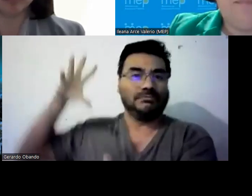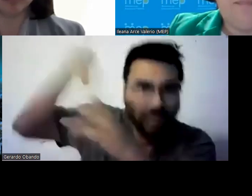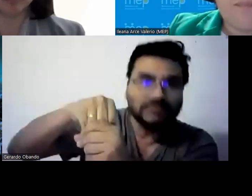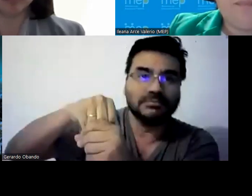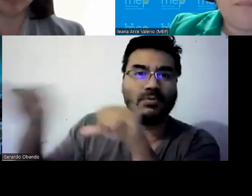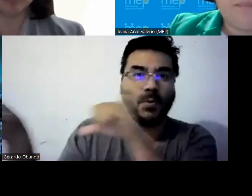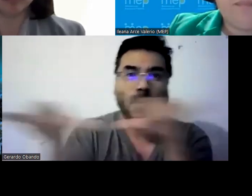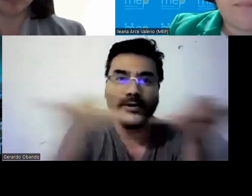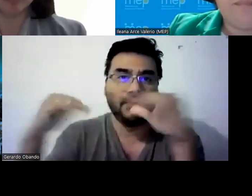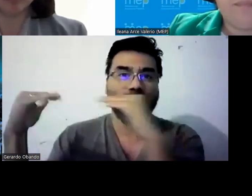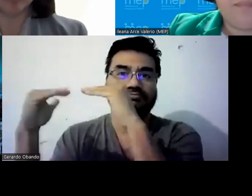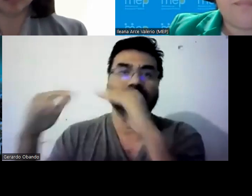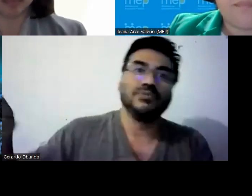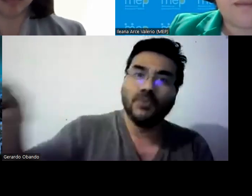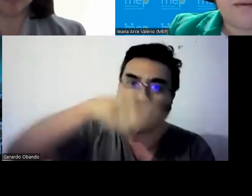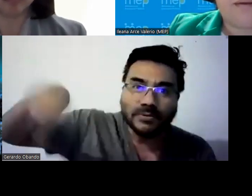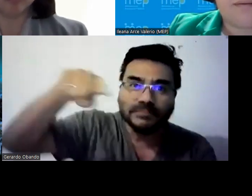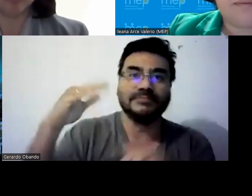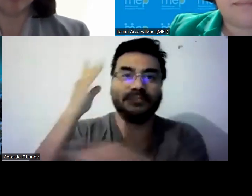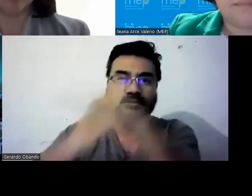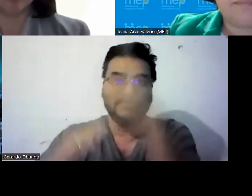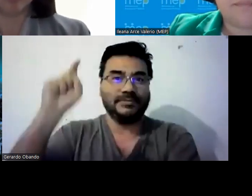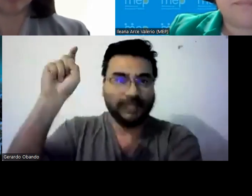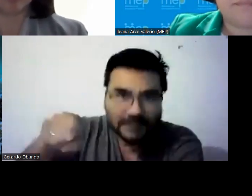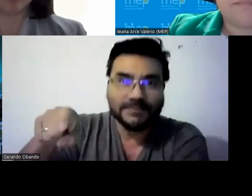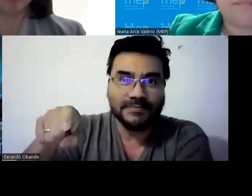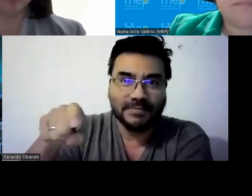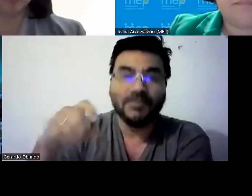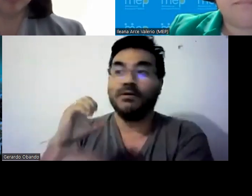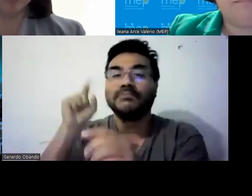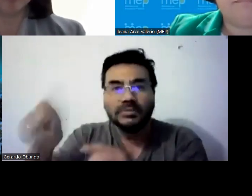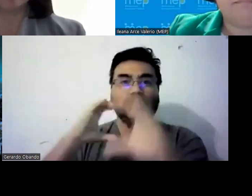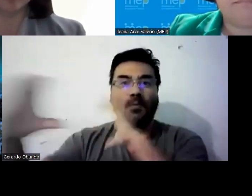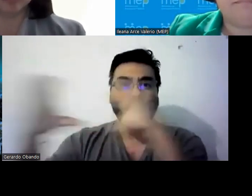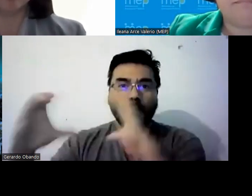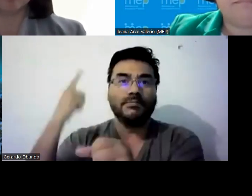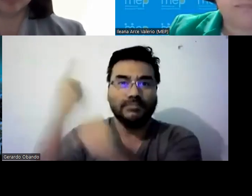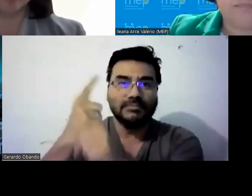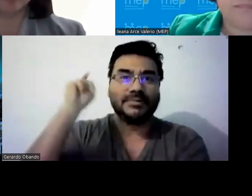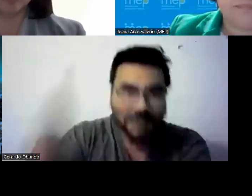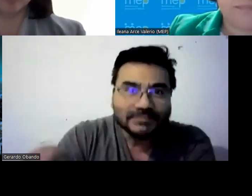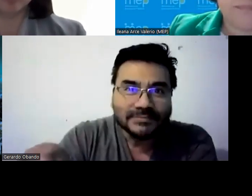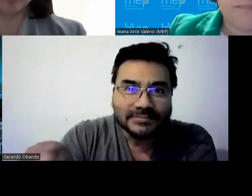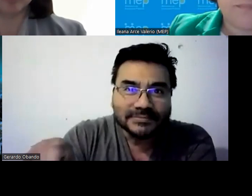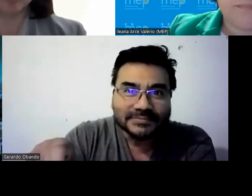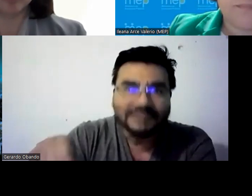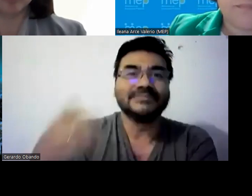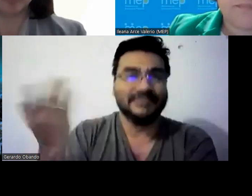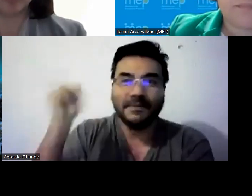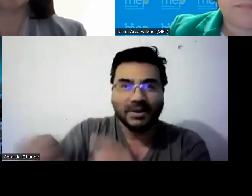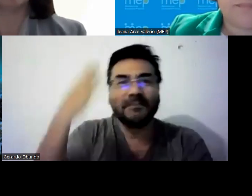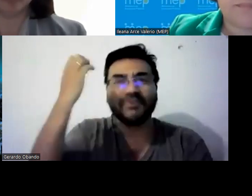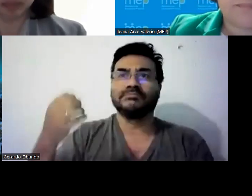un tema de cultura educación que se ha ido metiendo entre todos nosotros ¿verdad? igual que las personas con discapacidad